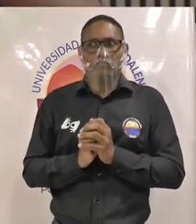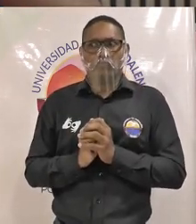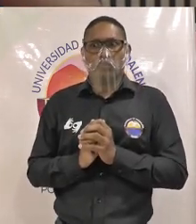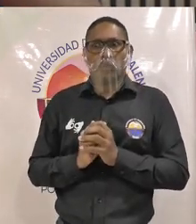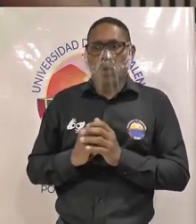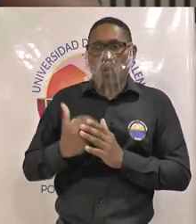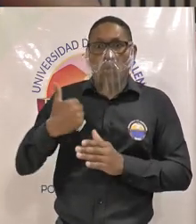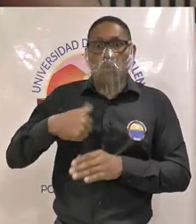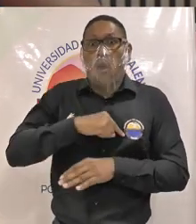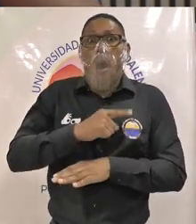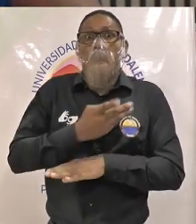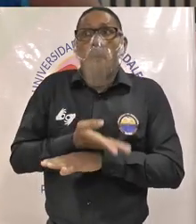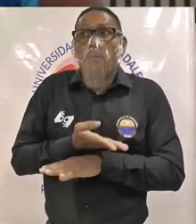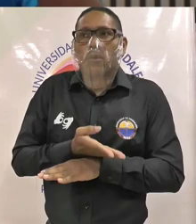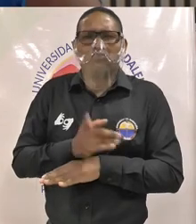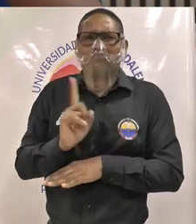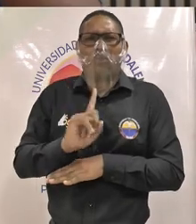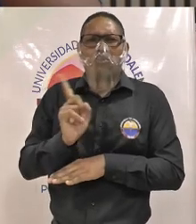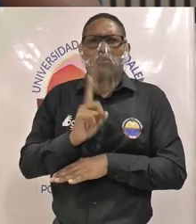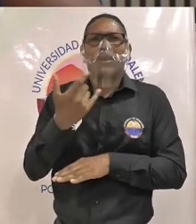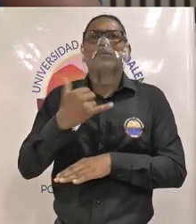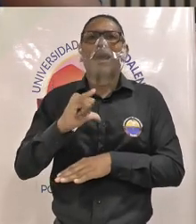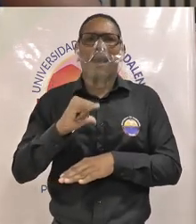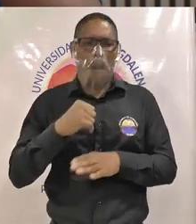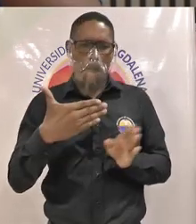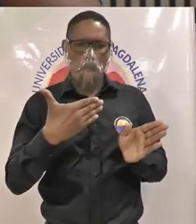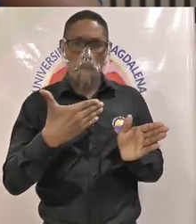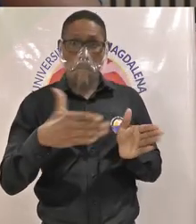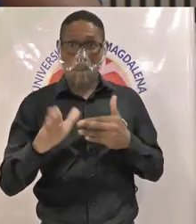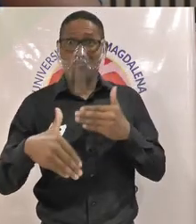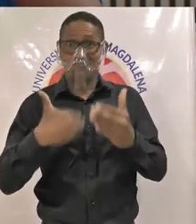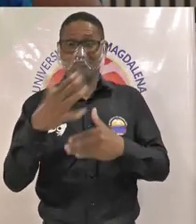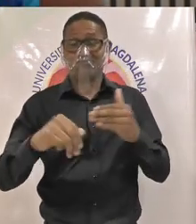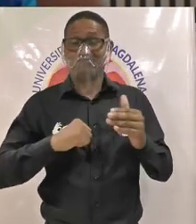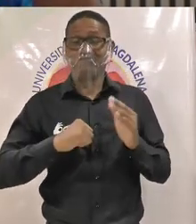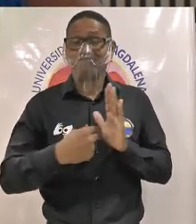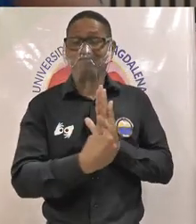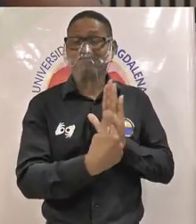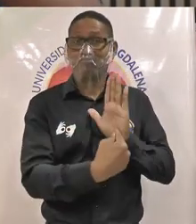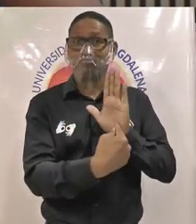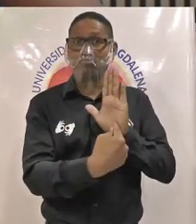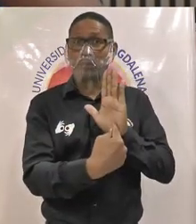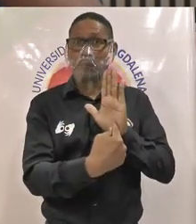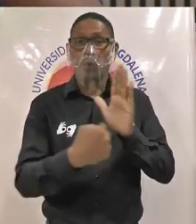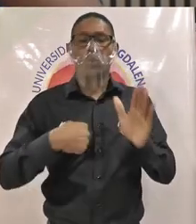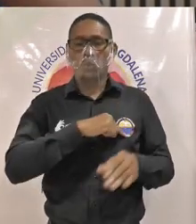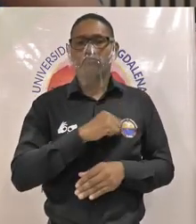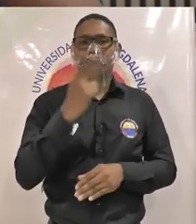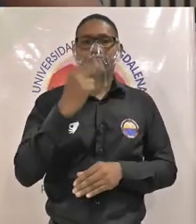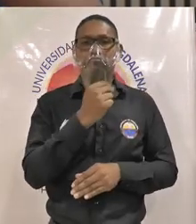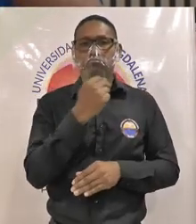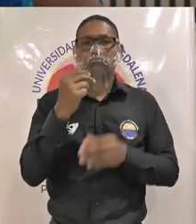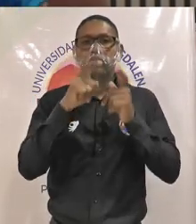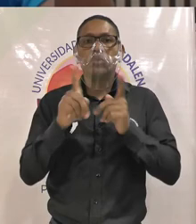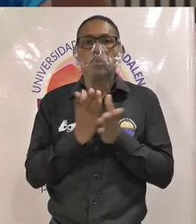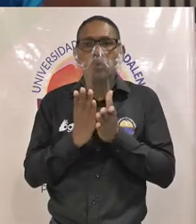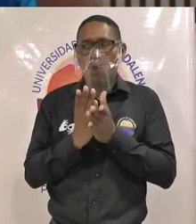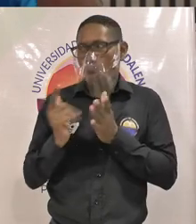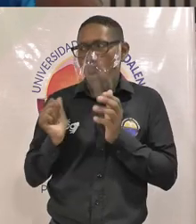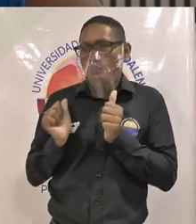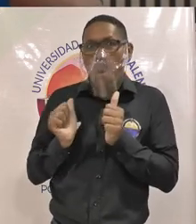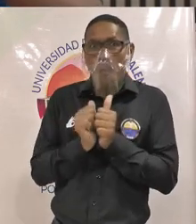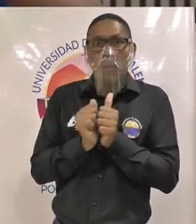realmente ya hace parte de una estipulación en el plan de desarrollo sino que nos comprometemos con los estudiantes para acompañar el